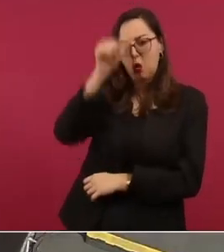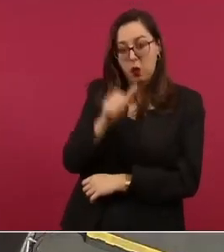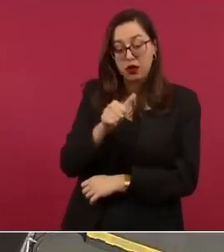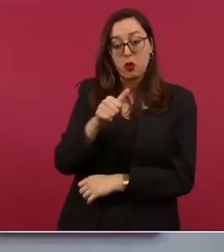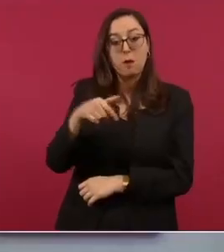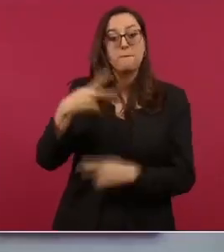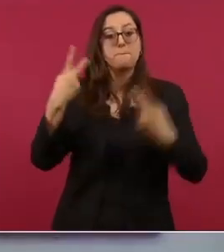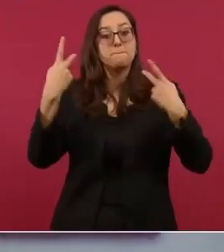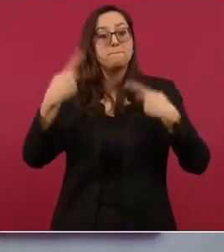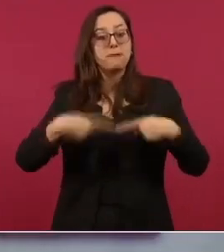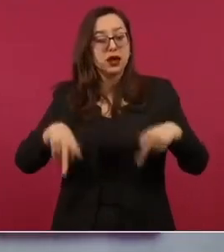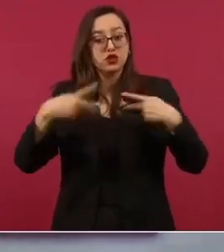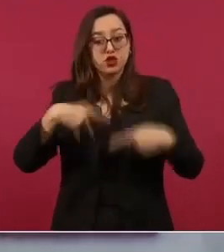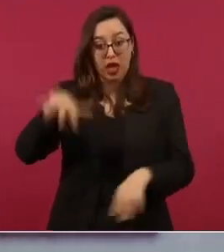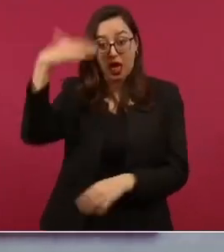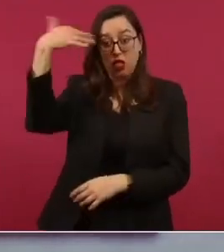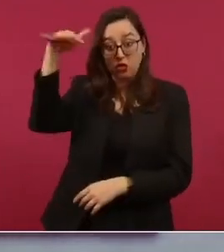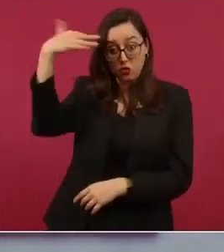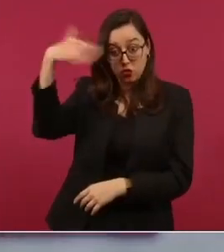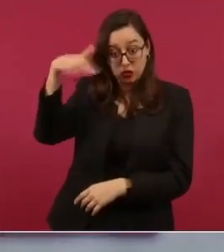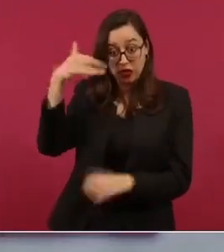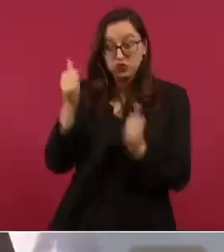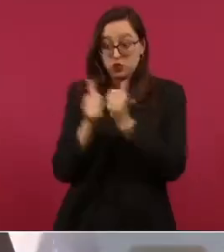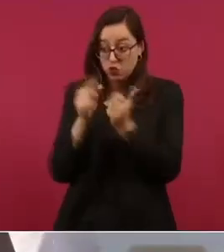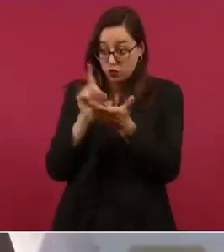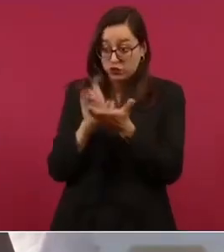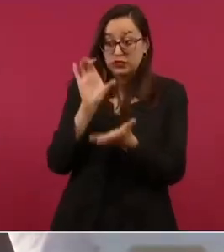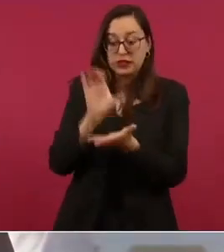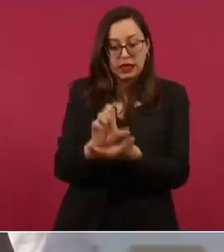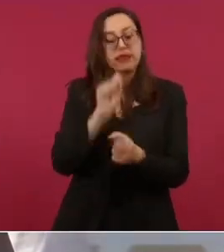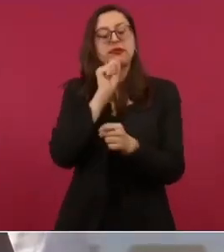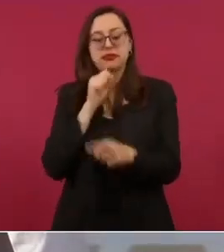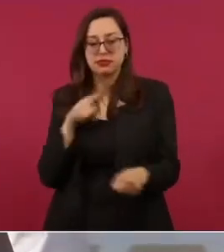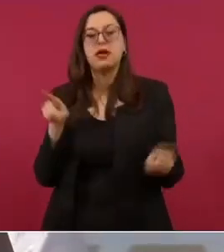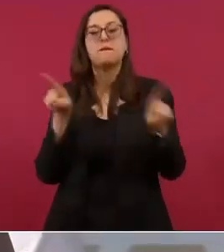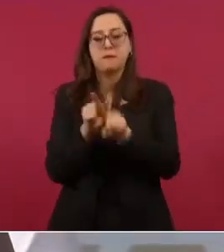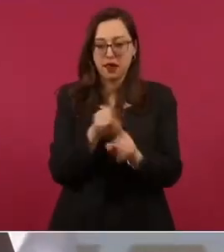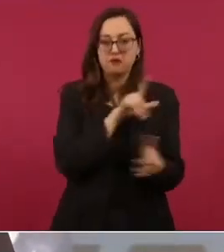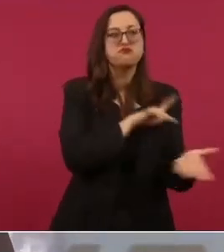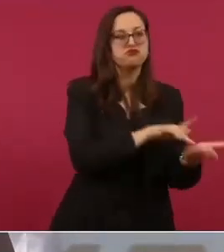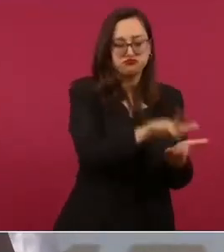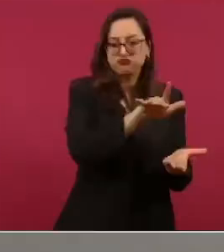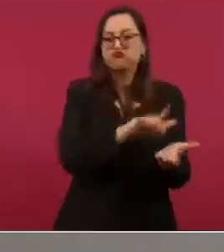es universal es decir para todas las personas con discapacidad